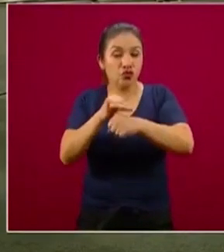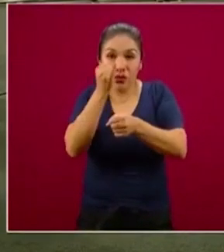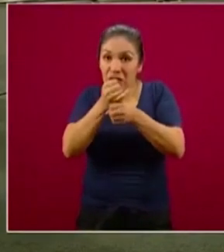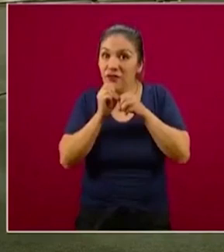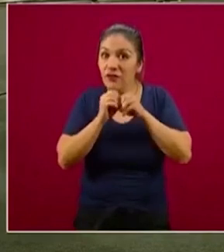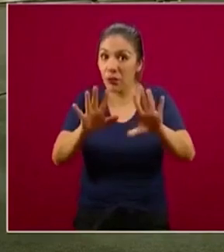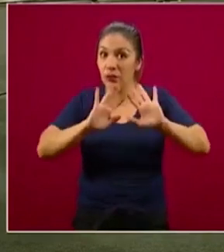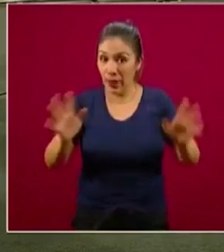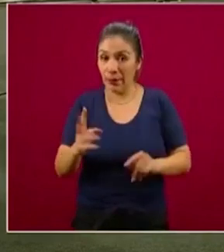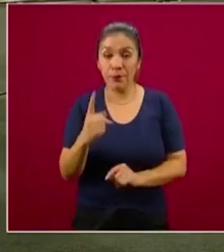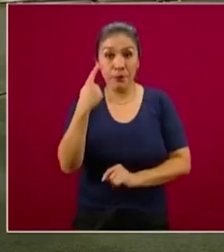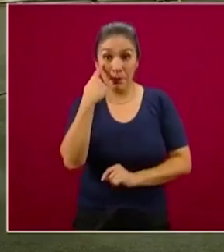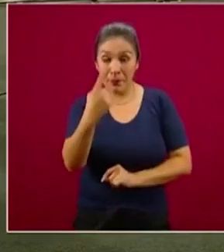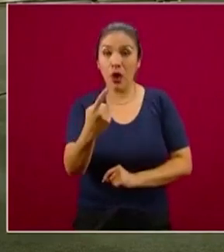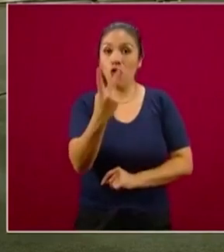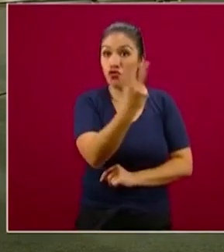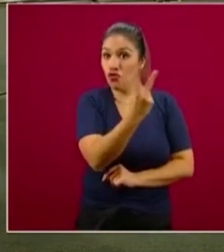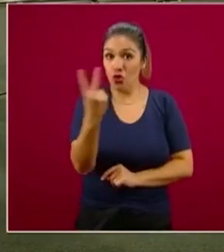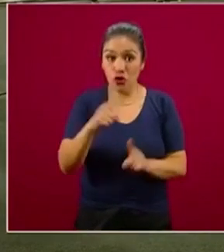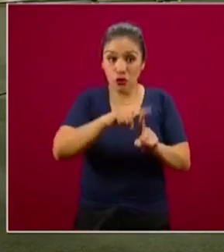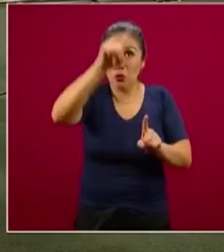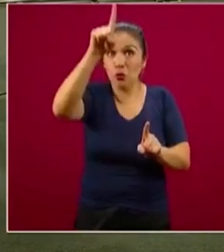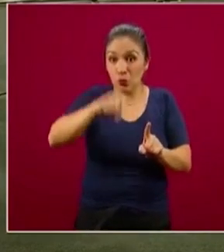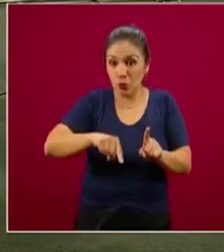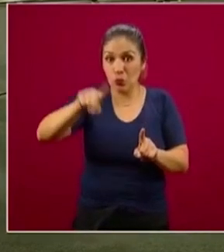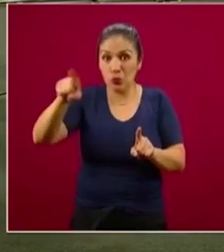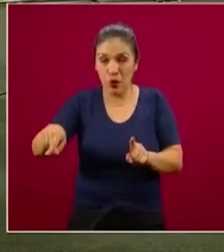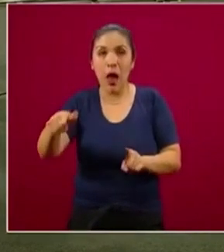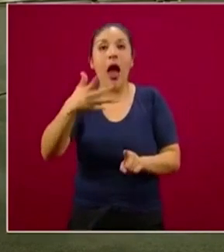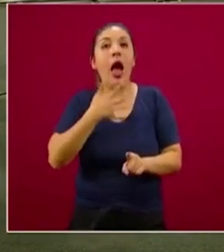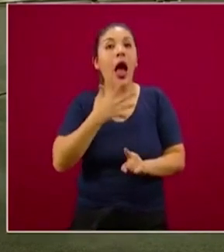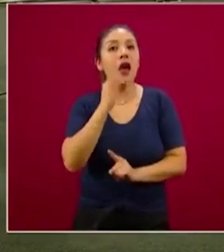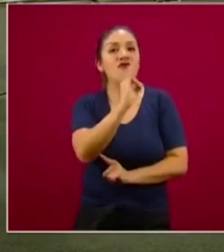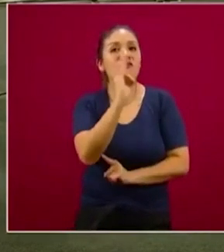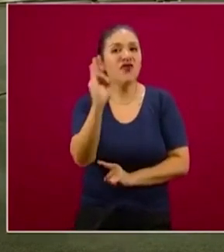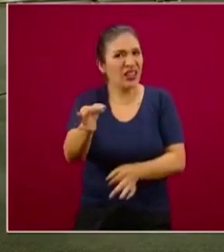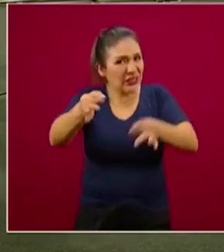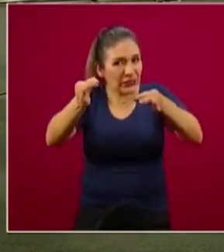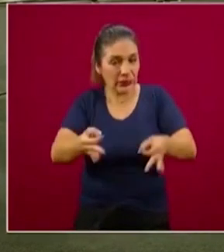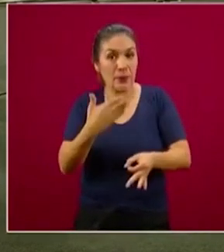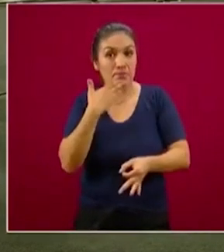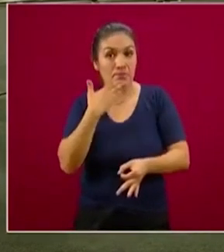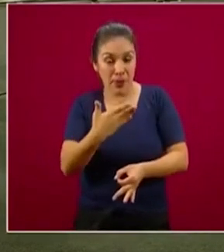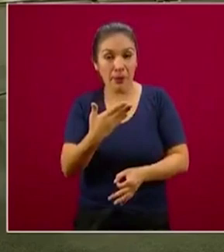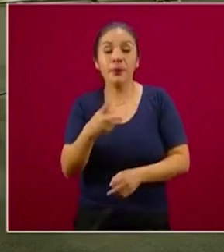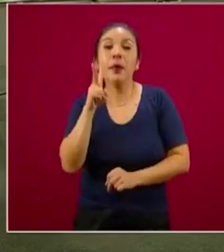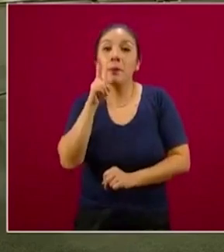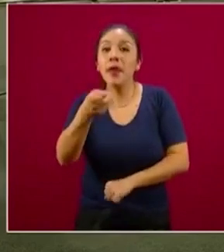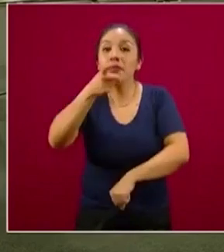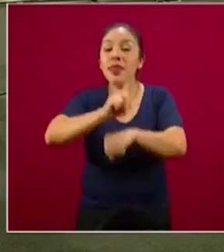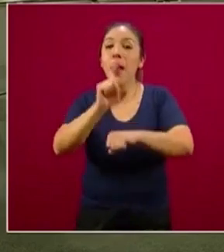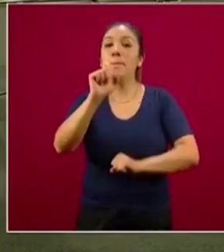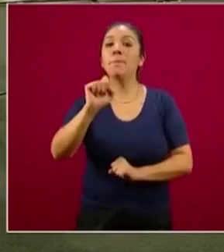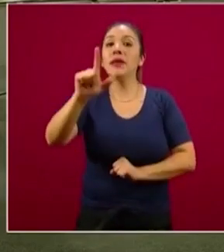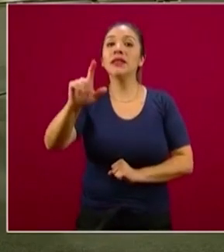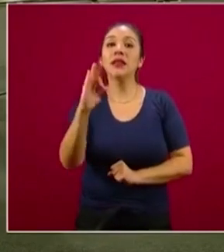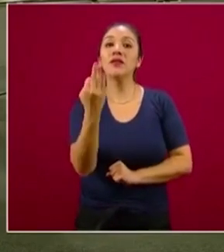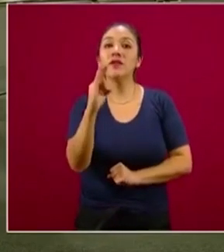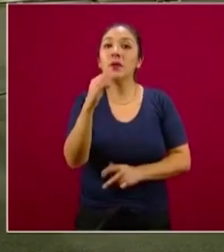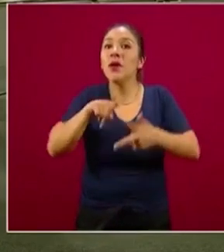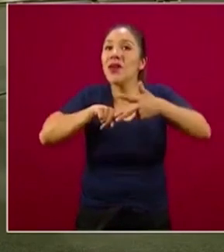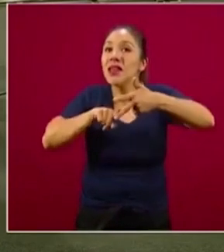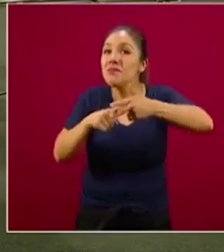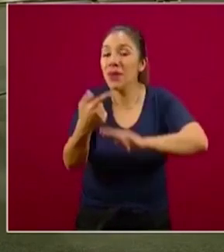Las dos curvas, lo explicaré, ahora sí se ven fechas reales y se ve el 27 de febrero, cuando empezó